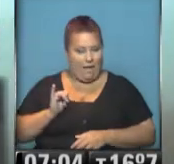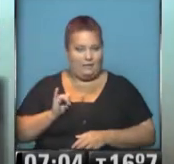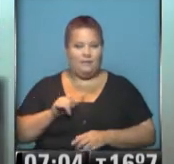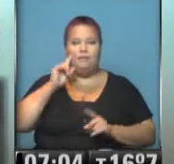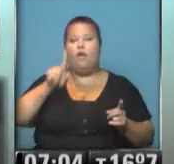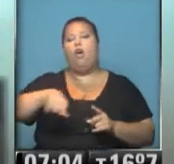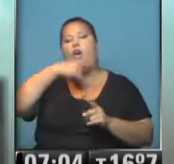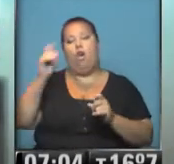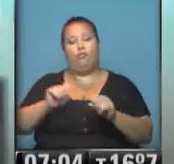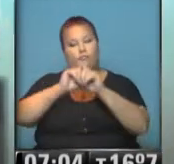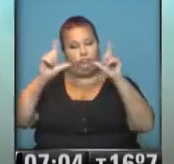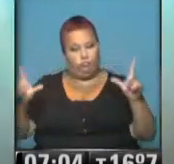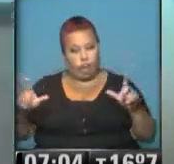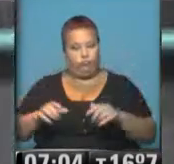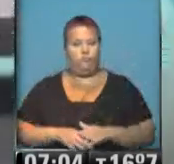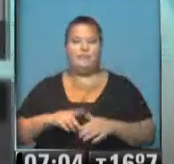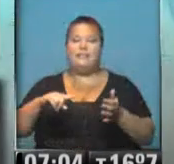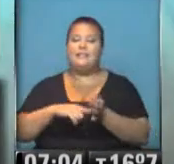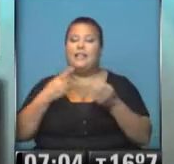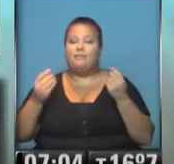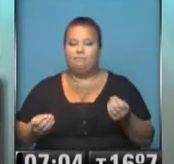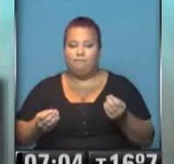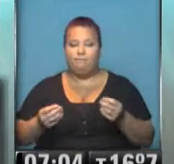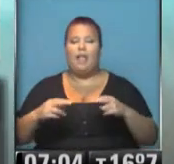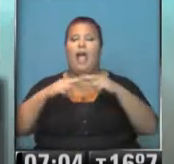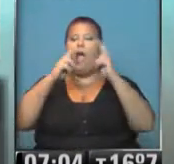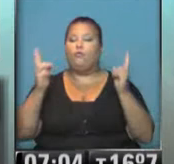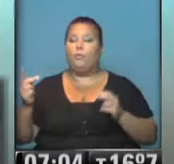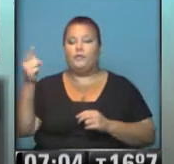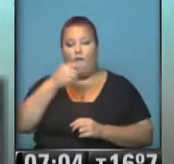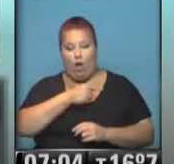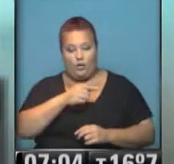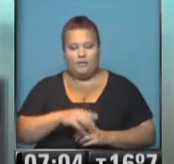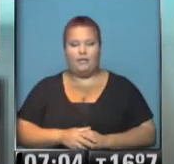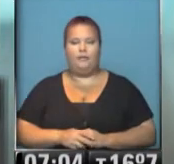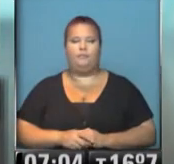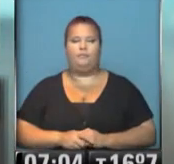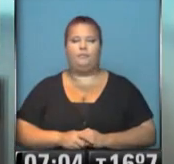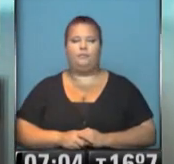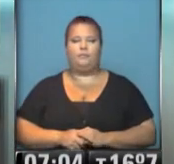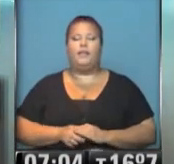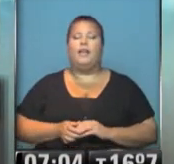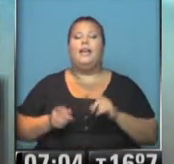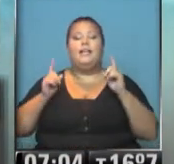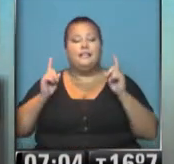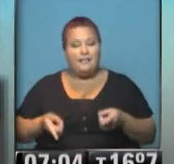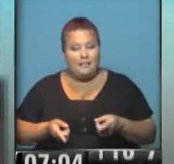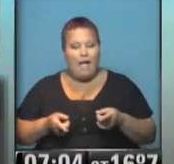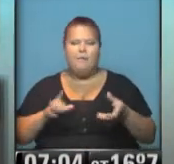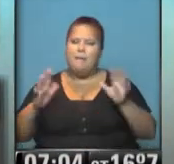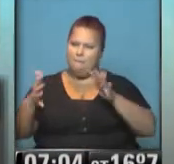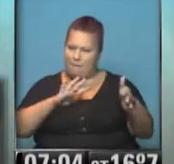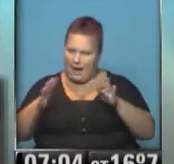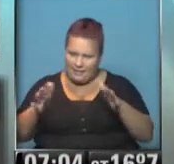el próximo ingreso hacia el área central y hablamos de la autopista del oeste. También con situación